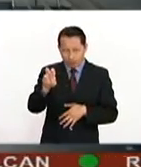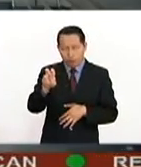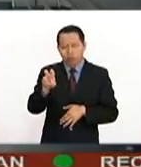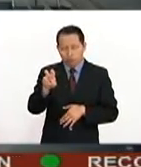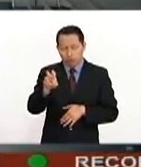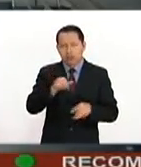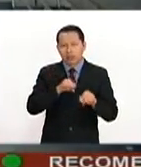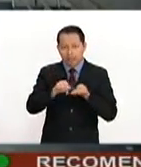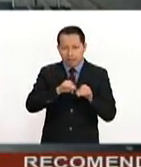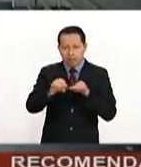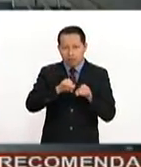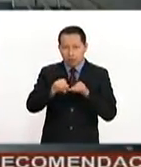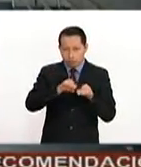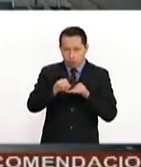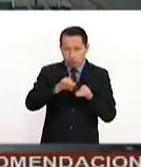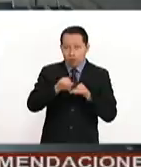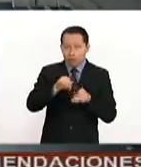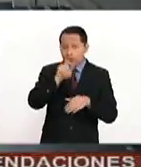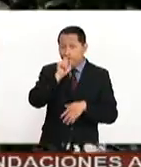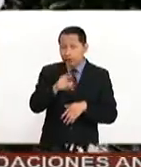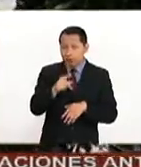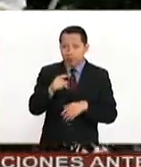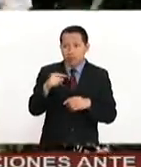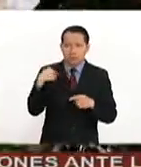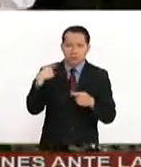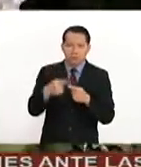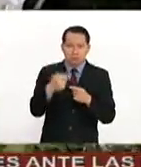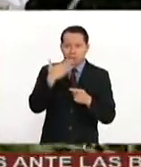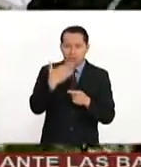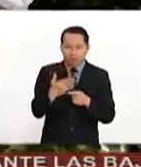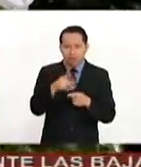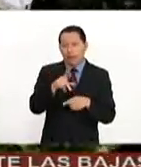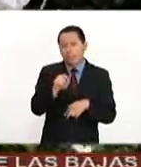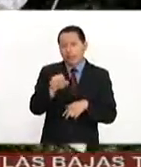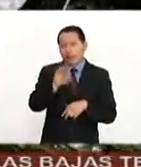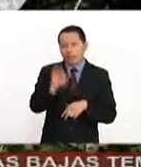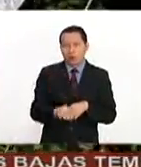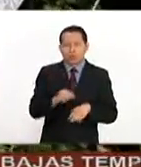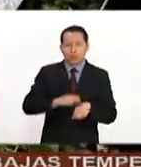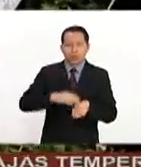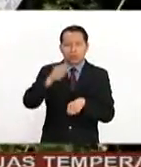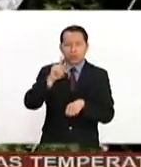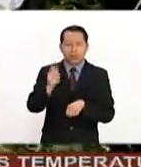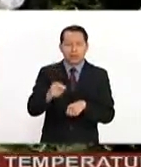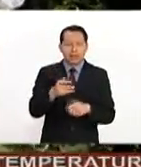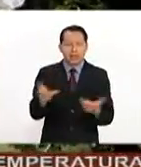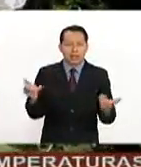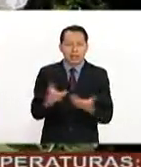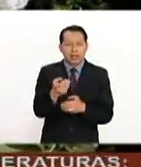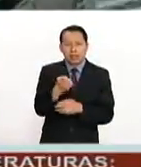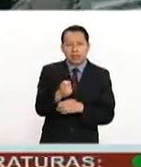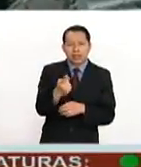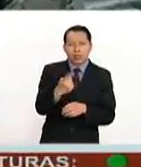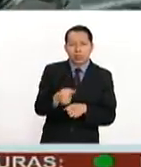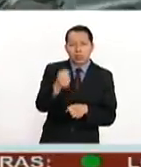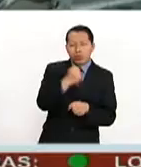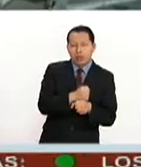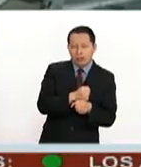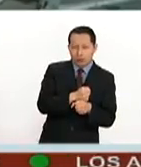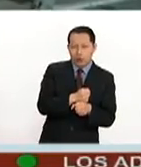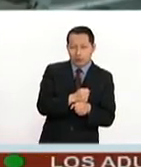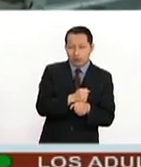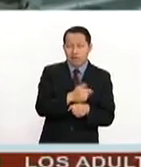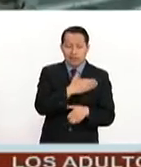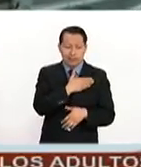mejor aumento en los últimos nueve años y representa un 20% más que los generados en enero del año anterior. En los